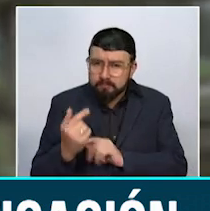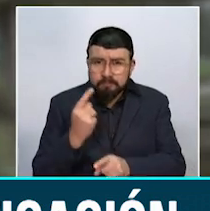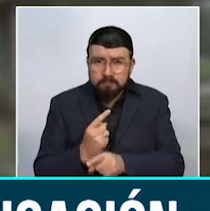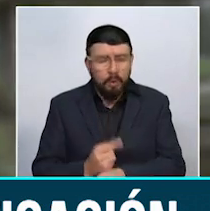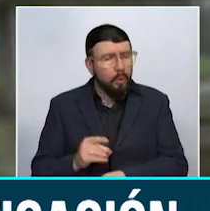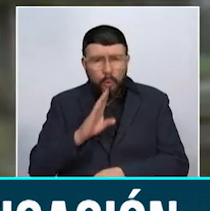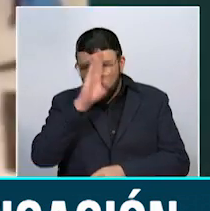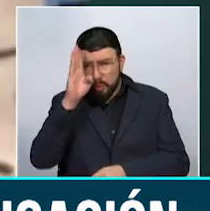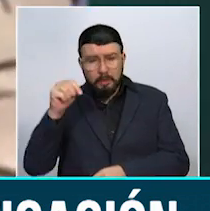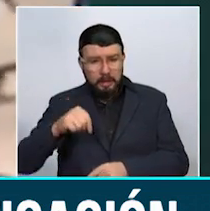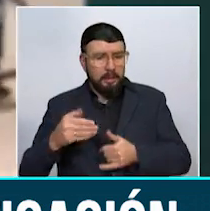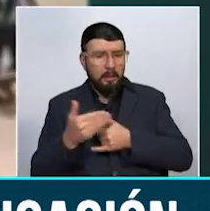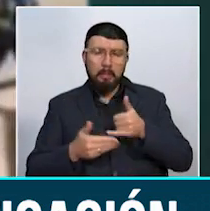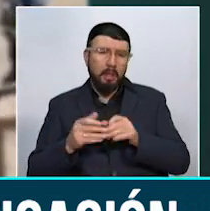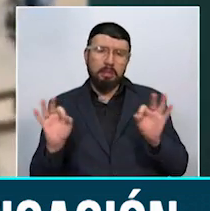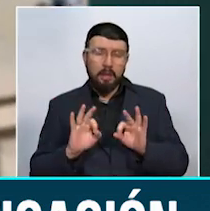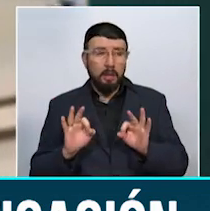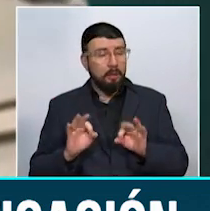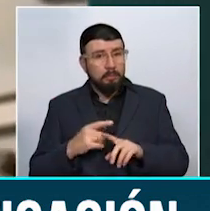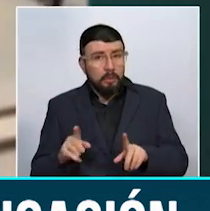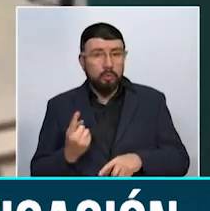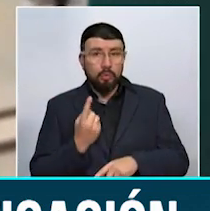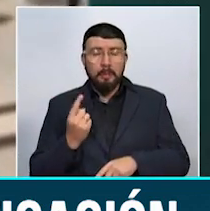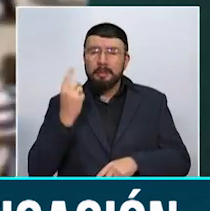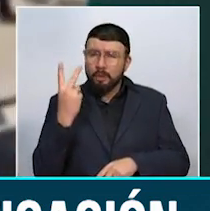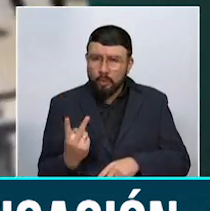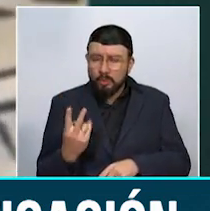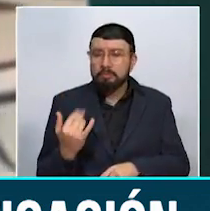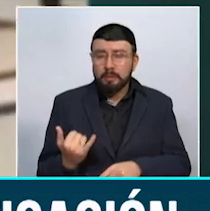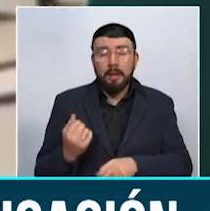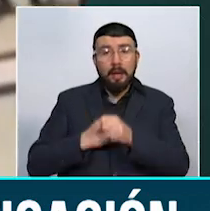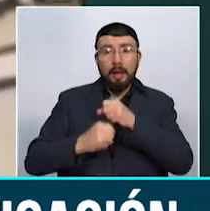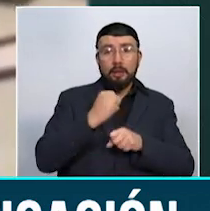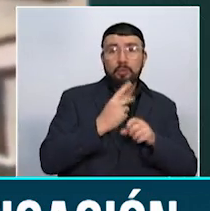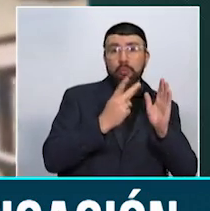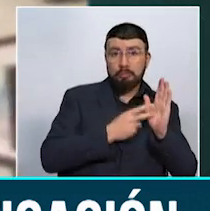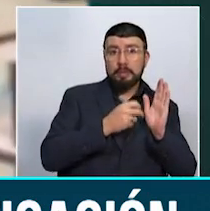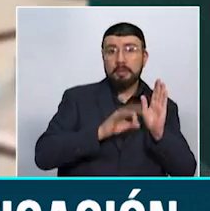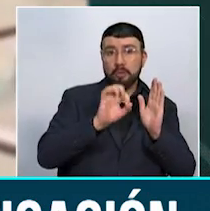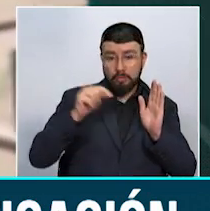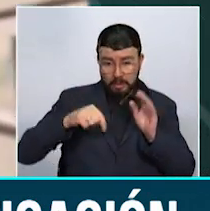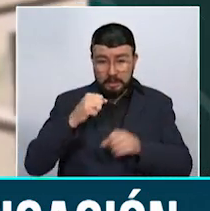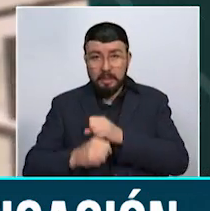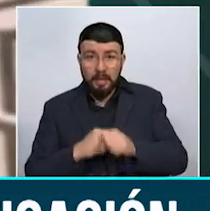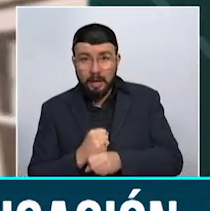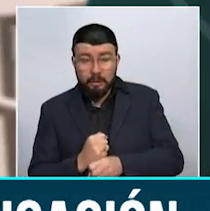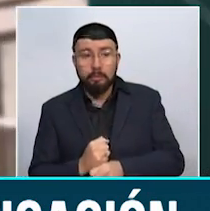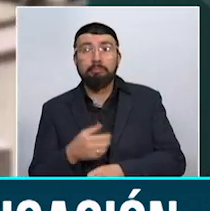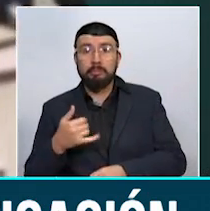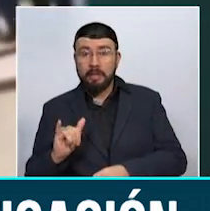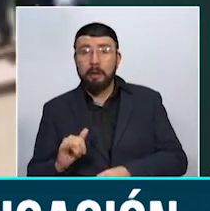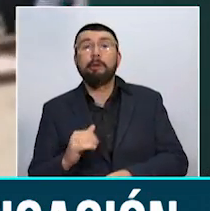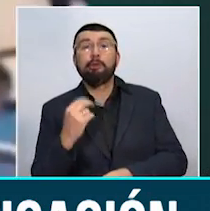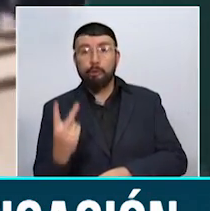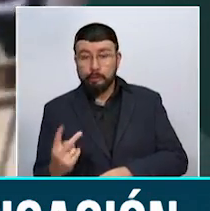frecuentes en el departamento. Apenas dos se registraron en 2018 y, lo que va de año, ya se presentaron otros